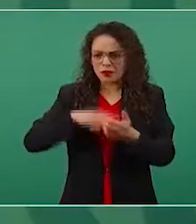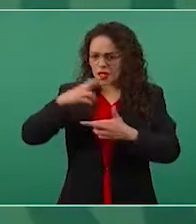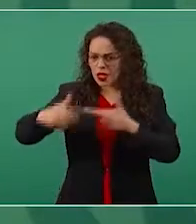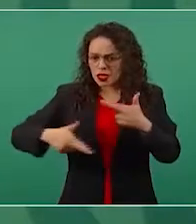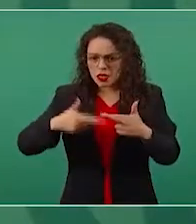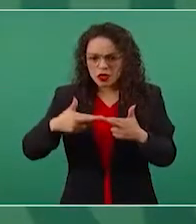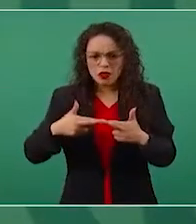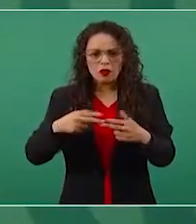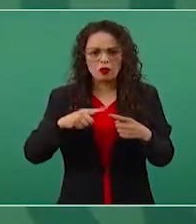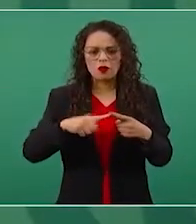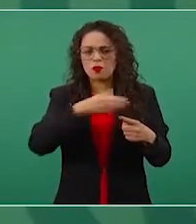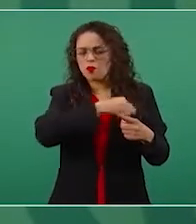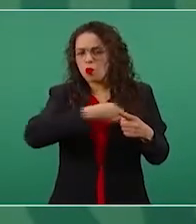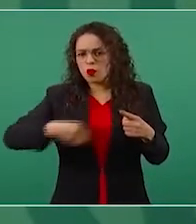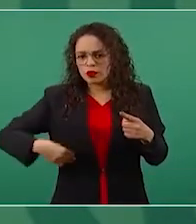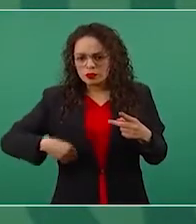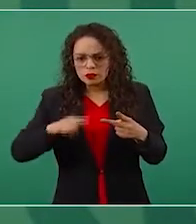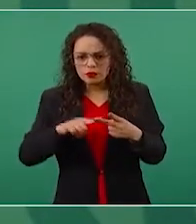en los estados.